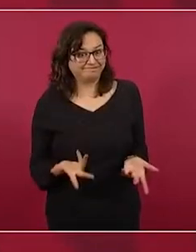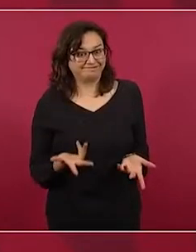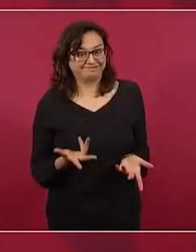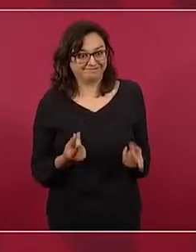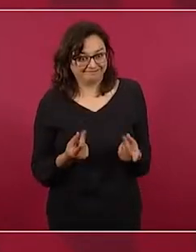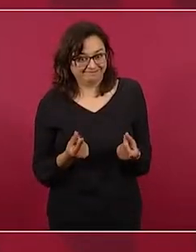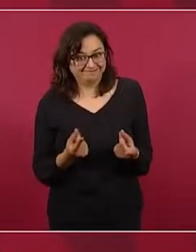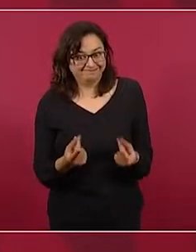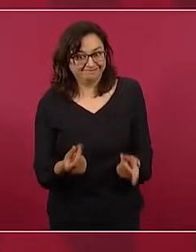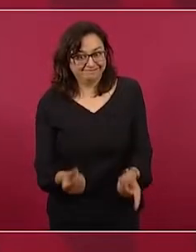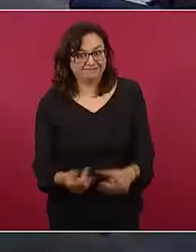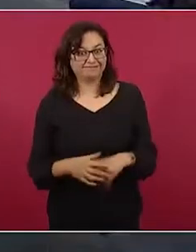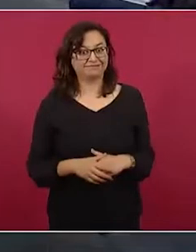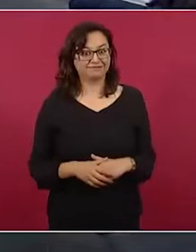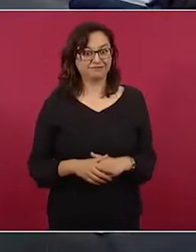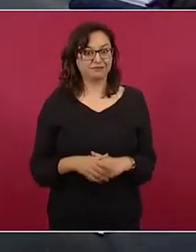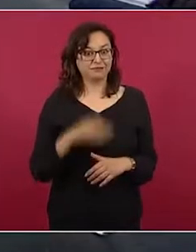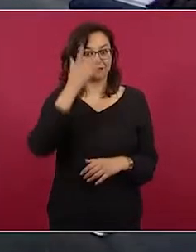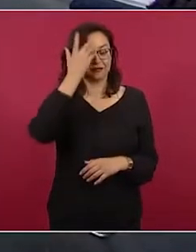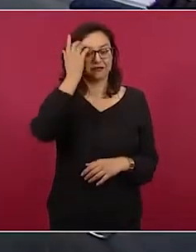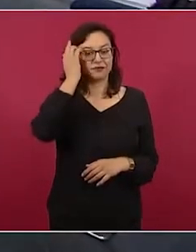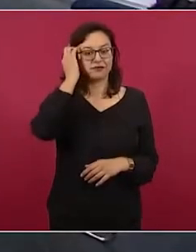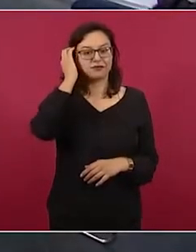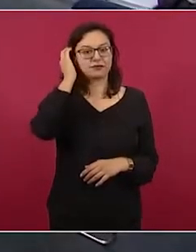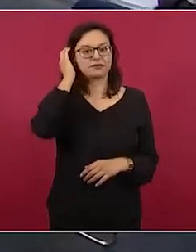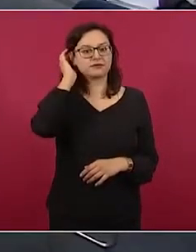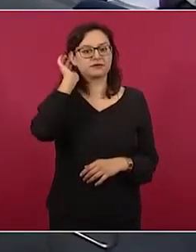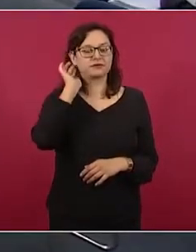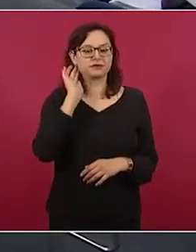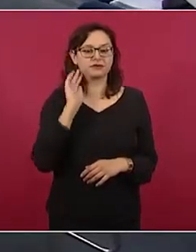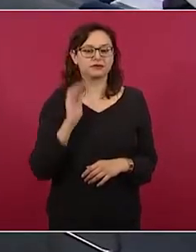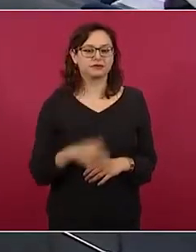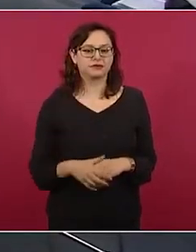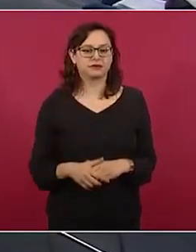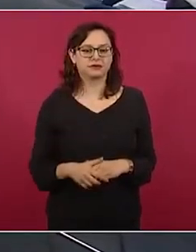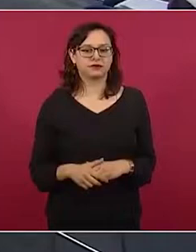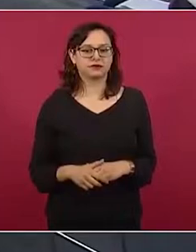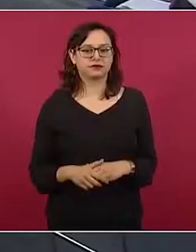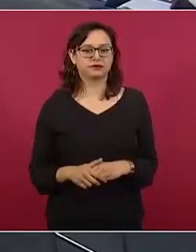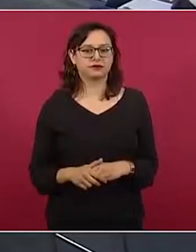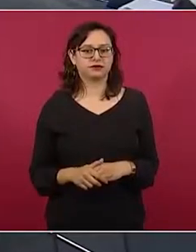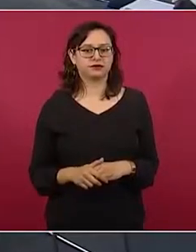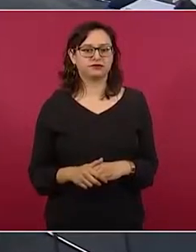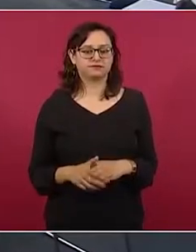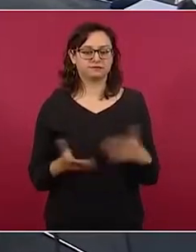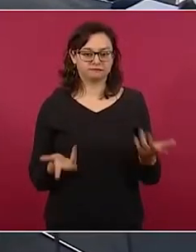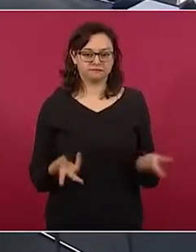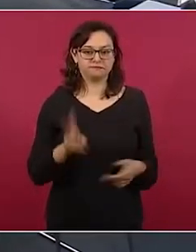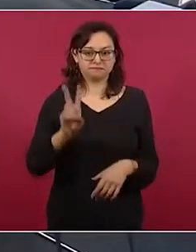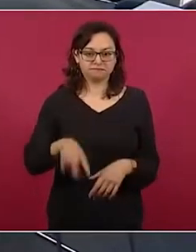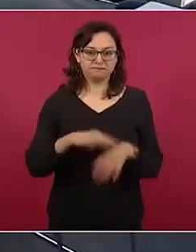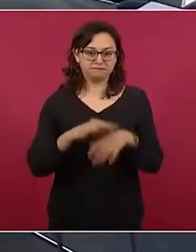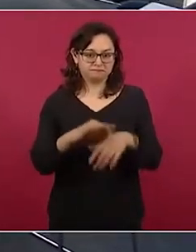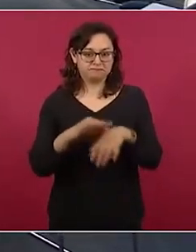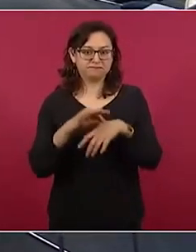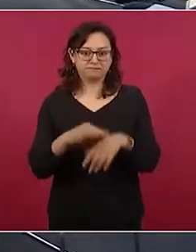que se convierta en realidad,